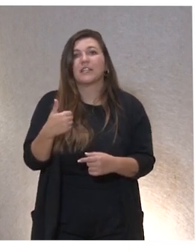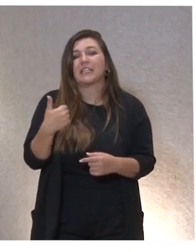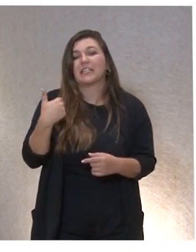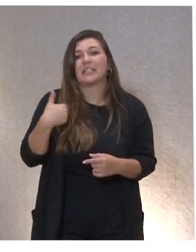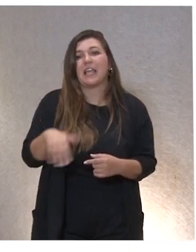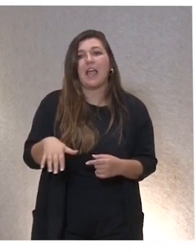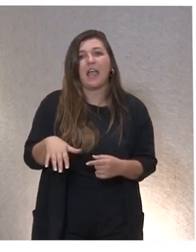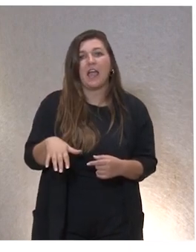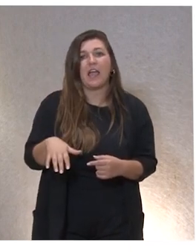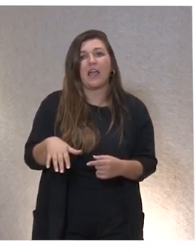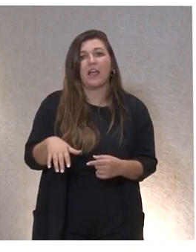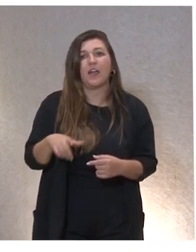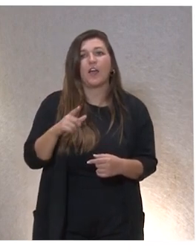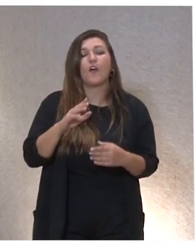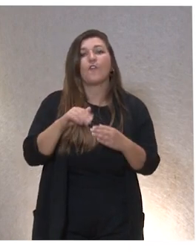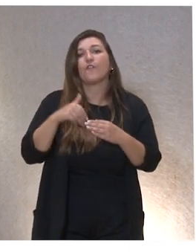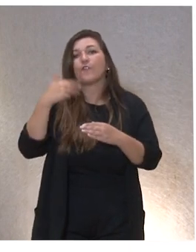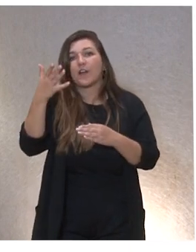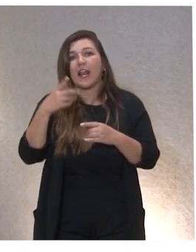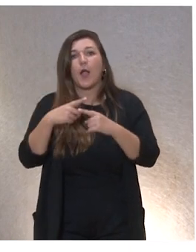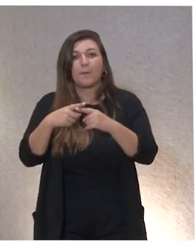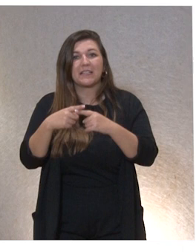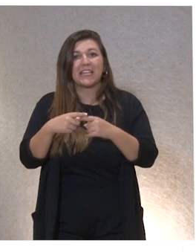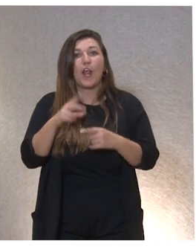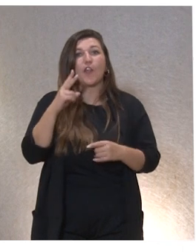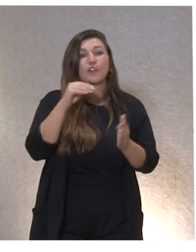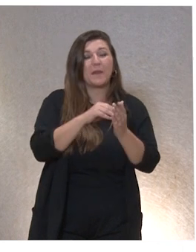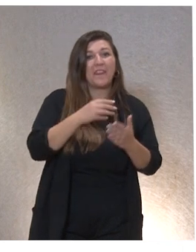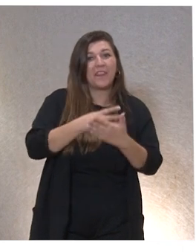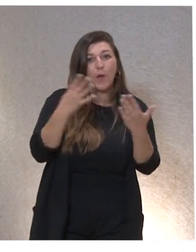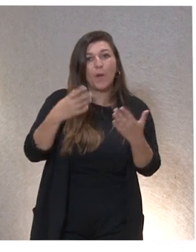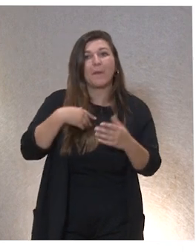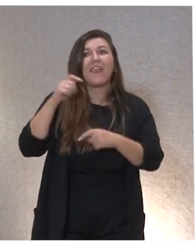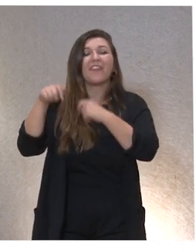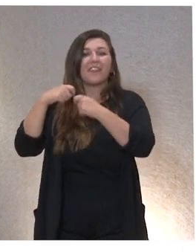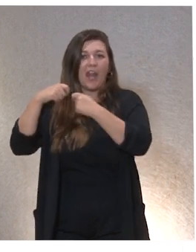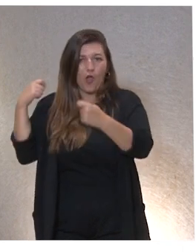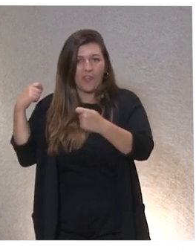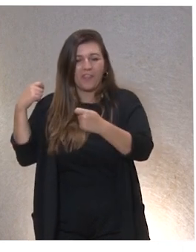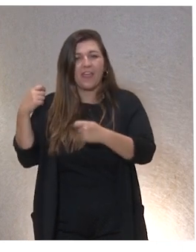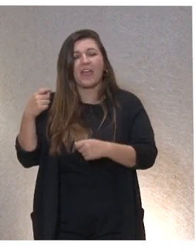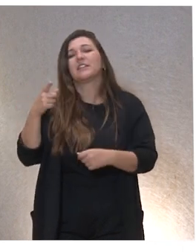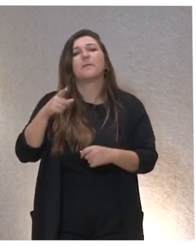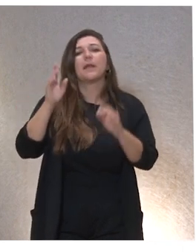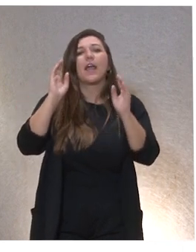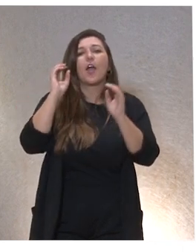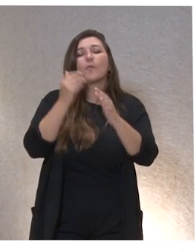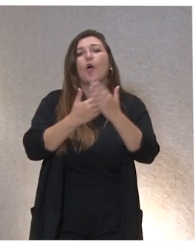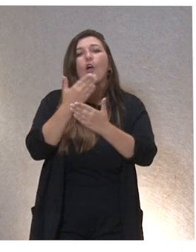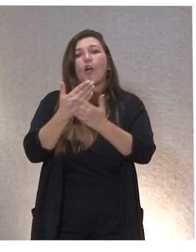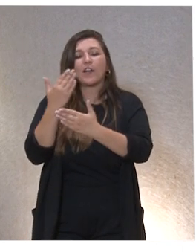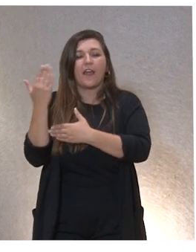fuera, ¿no?, lo hemos compartido fuera. En 2019 estuvimos en Zaragoza y también en las jornadas del NICO.